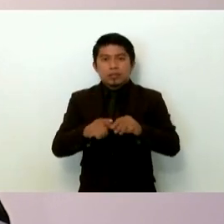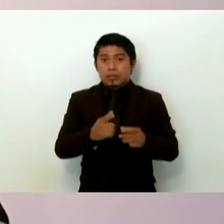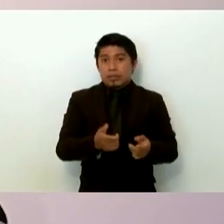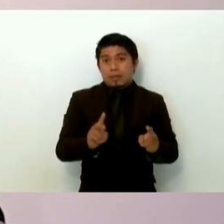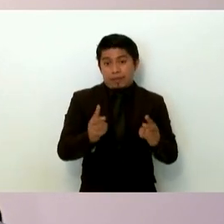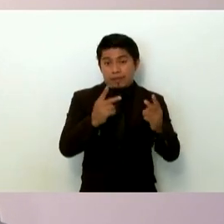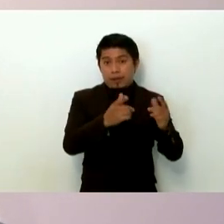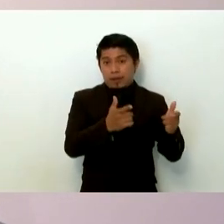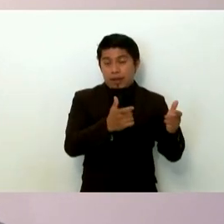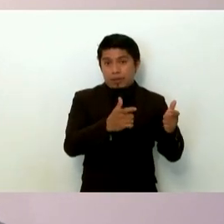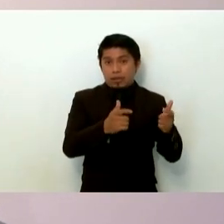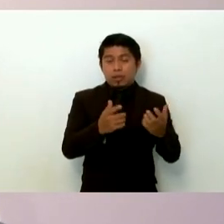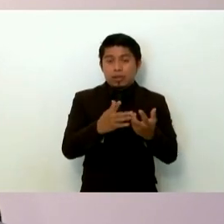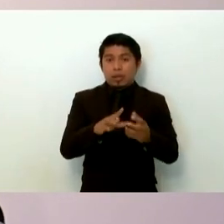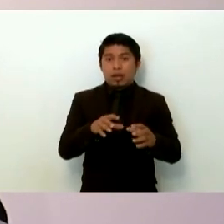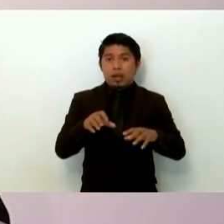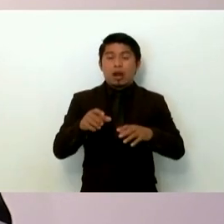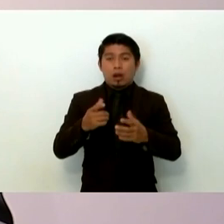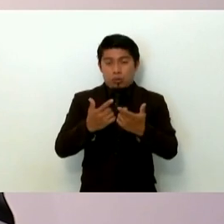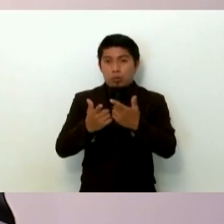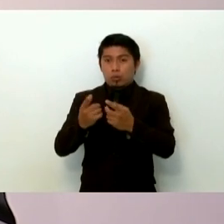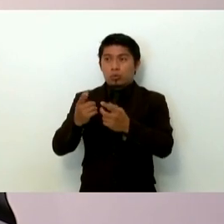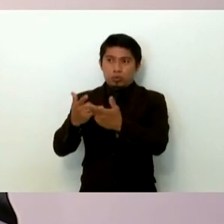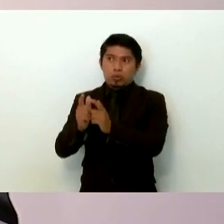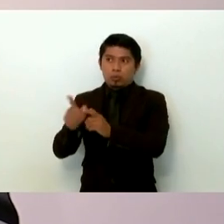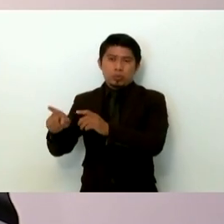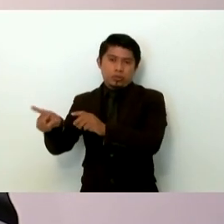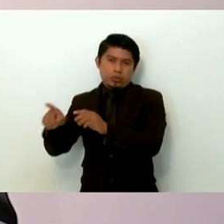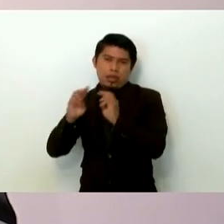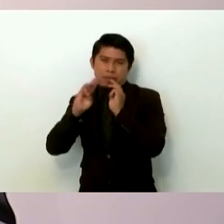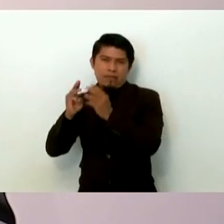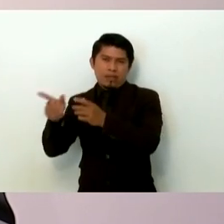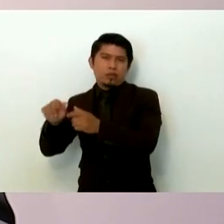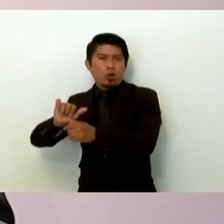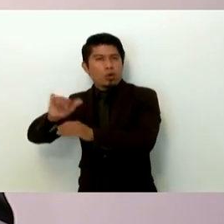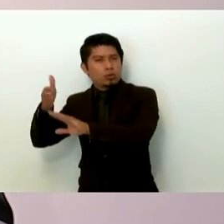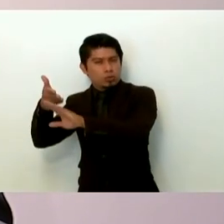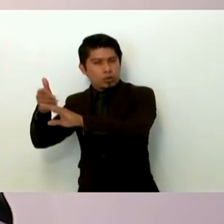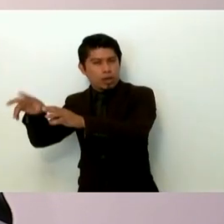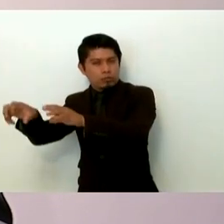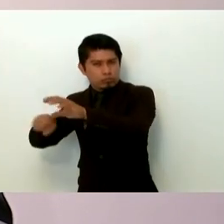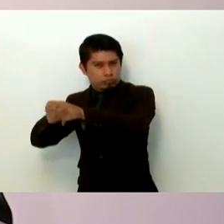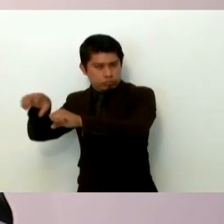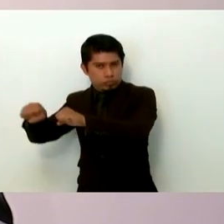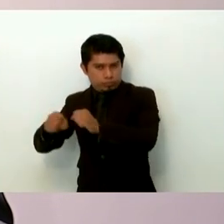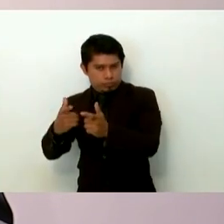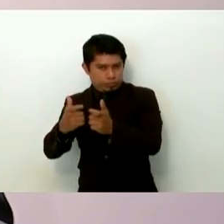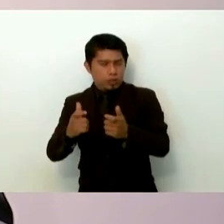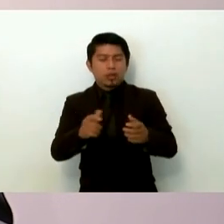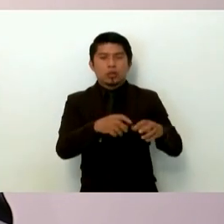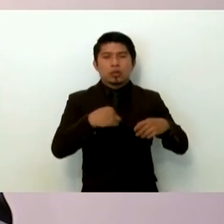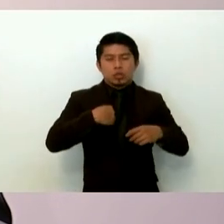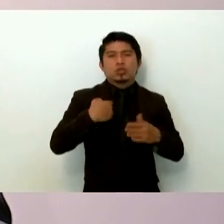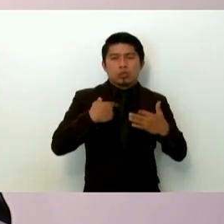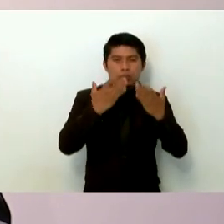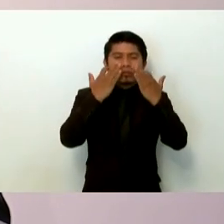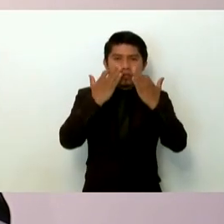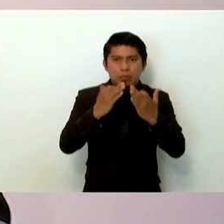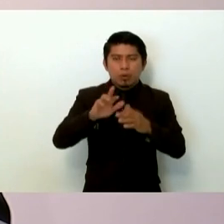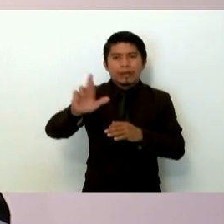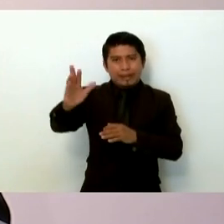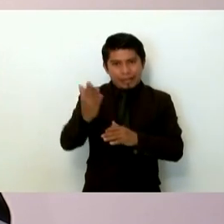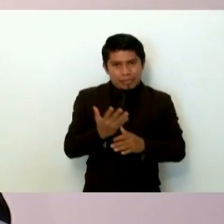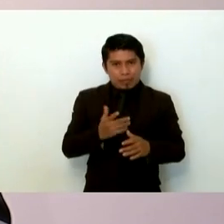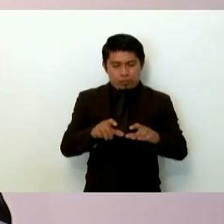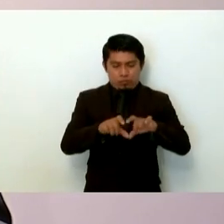incluso de las que llegaban a decomisar a grupos rivales. Eso yo lo sé, porque en algunas ocasiones me tocó a mí recibir